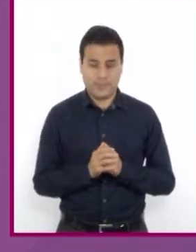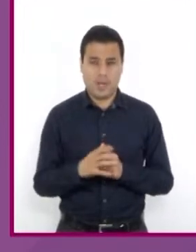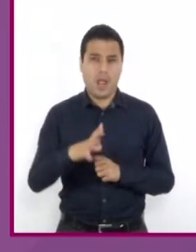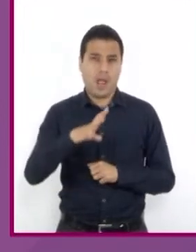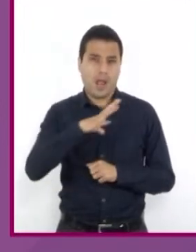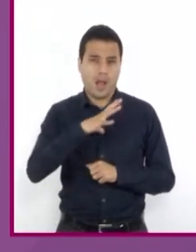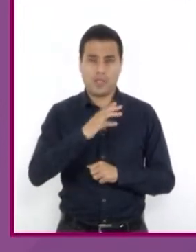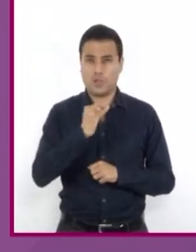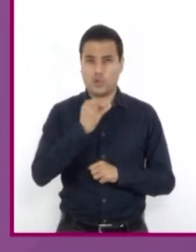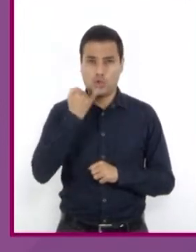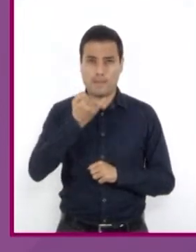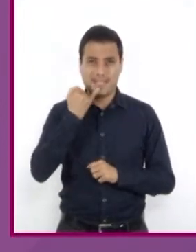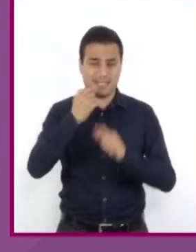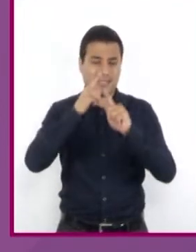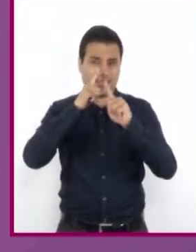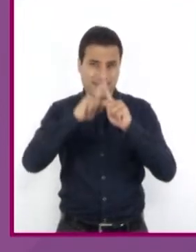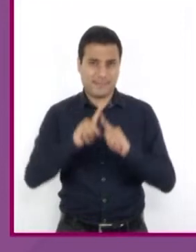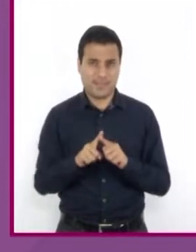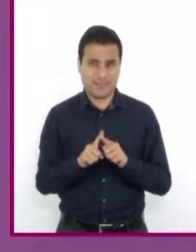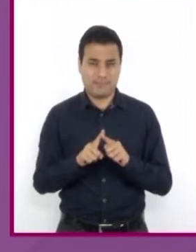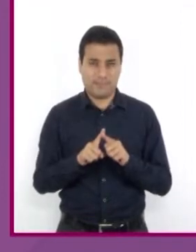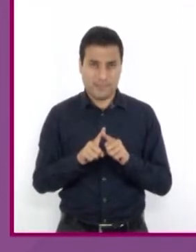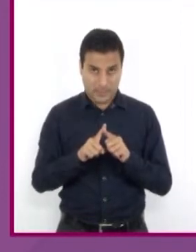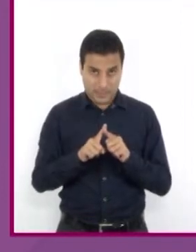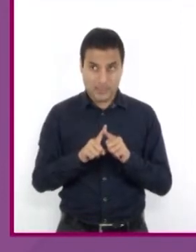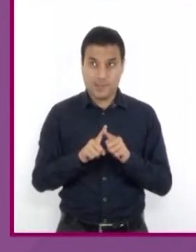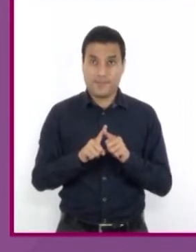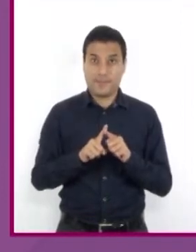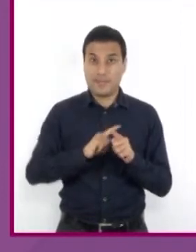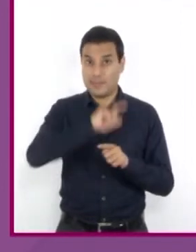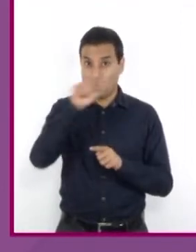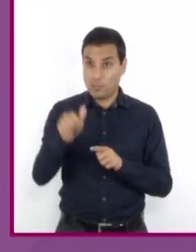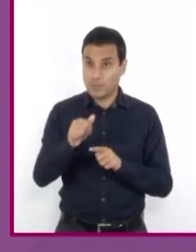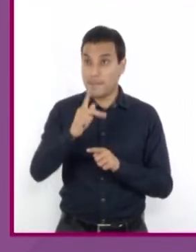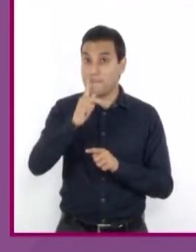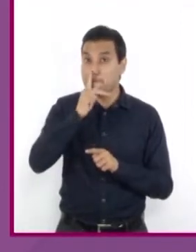diferentes idiomas al español que se adoptan para lograr una riqueza en el lenguaje.